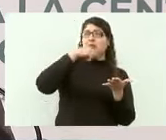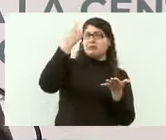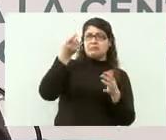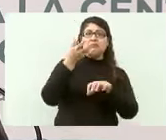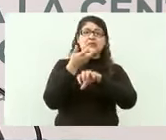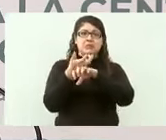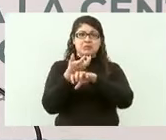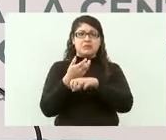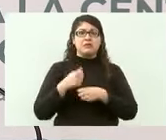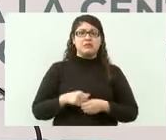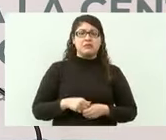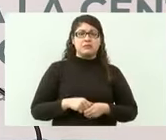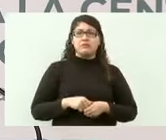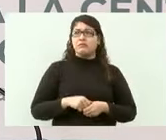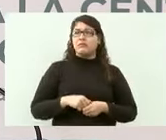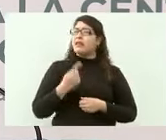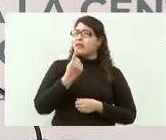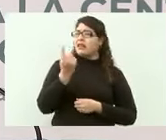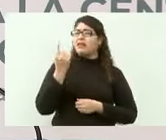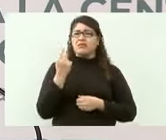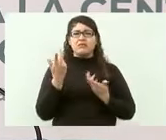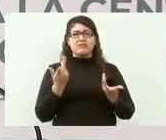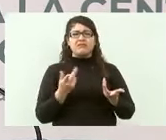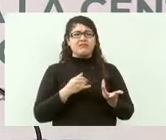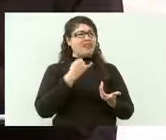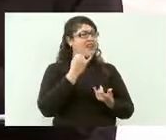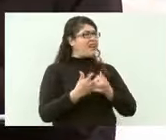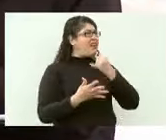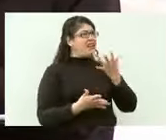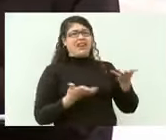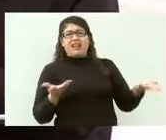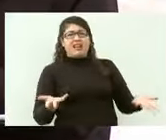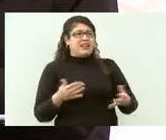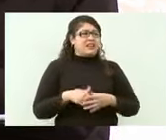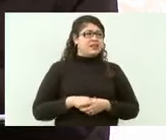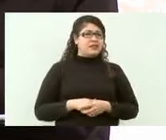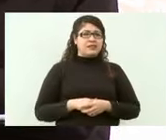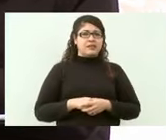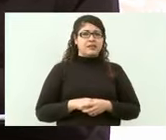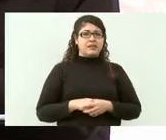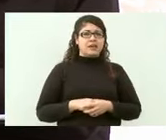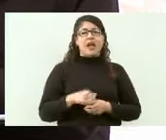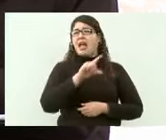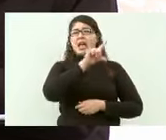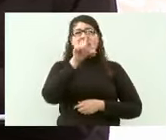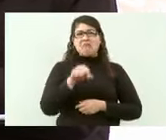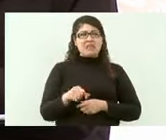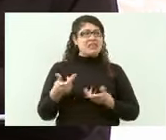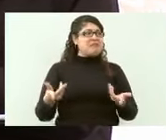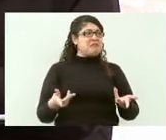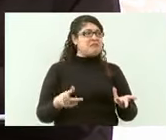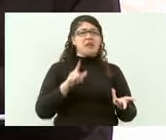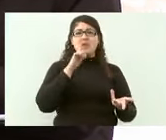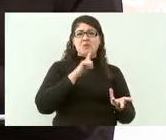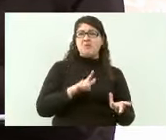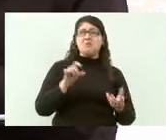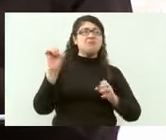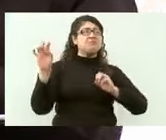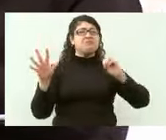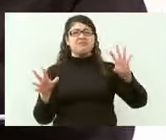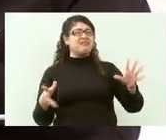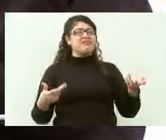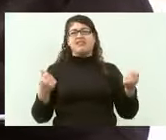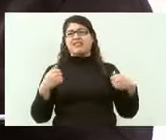quejándose de la política energética que estamos